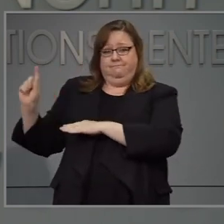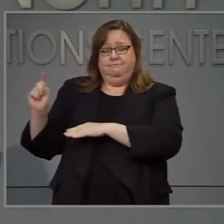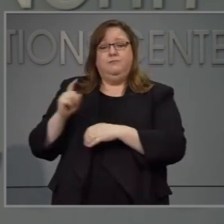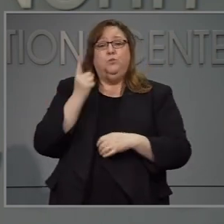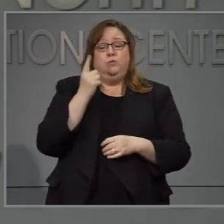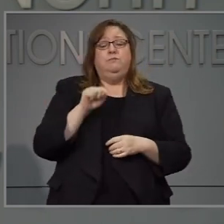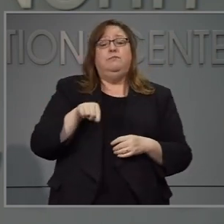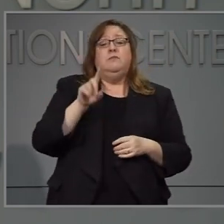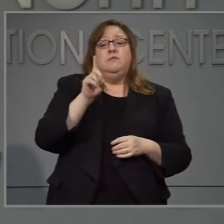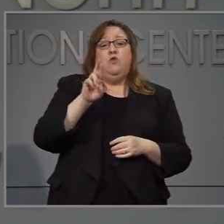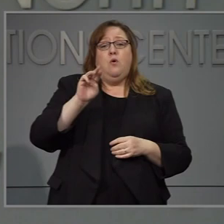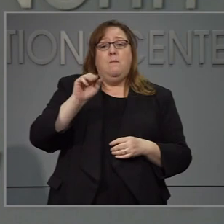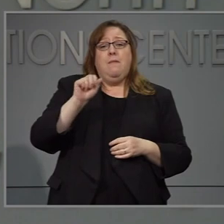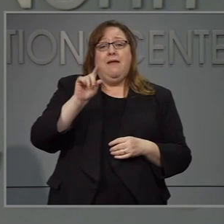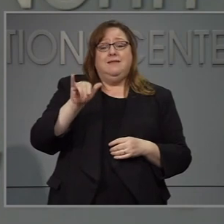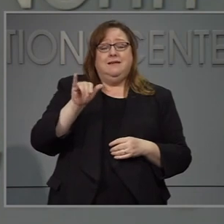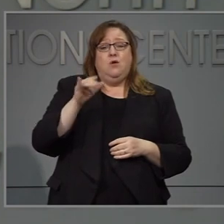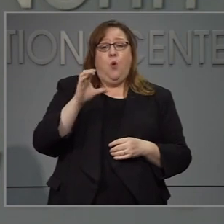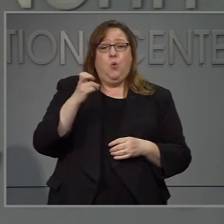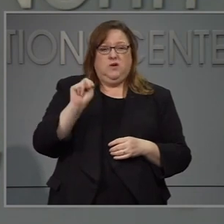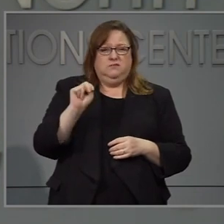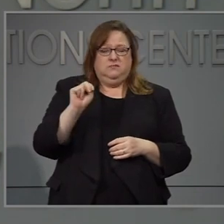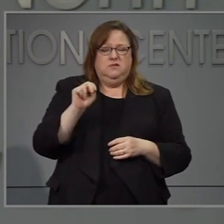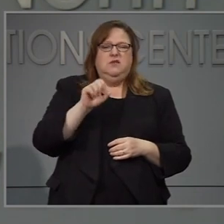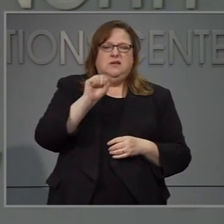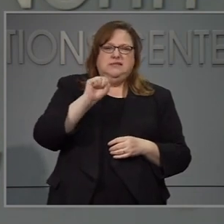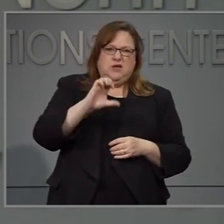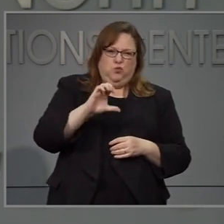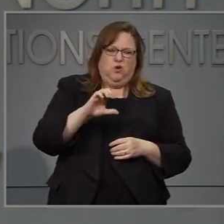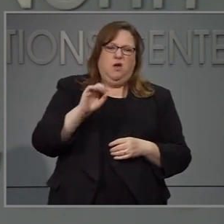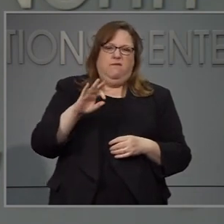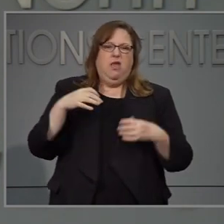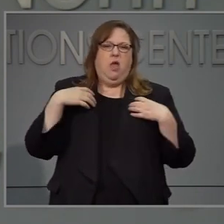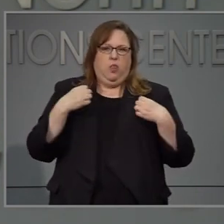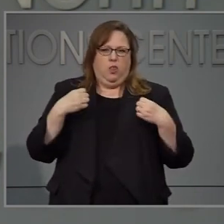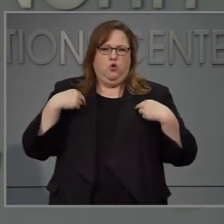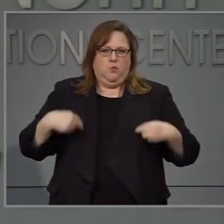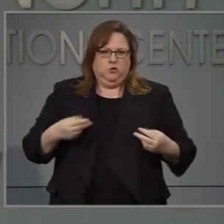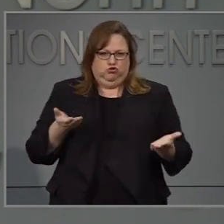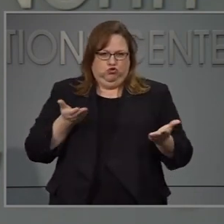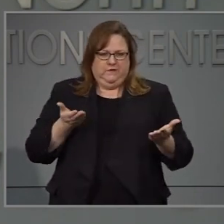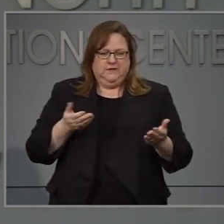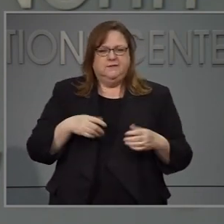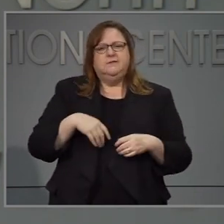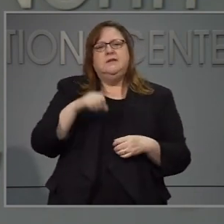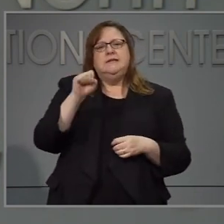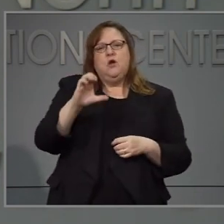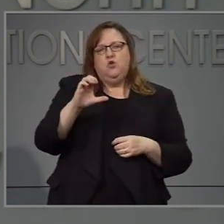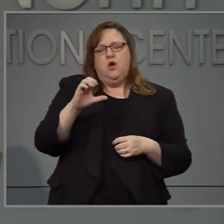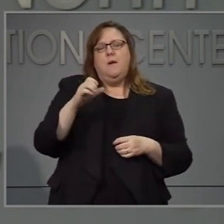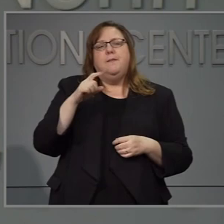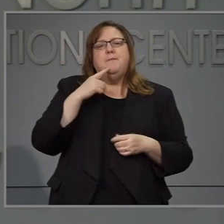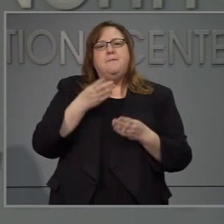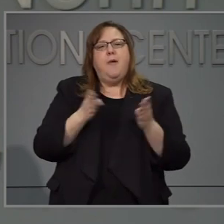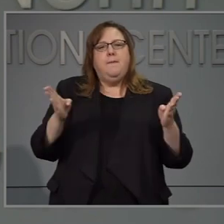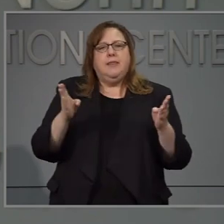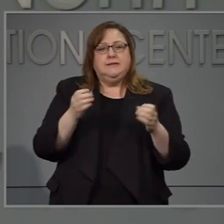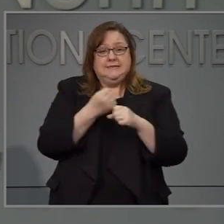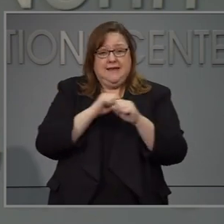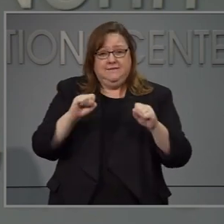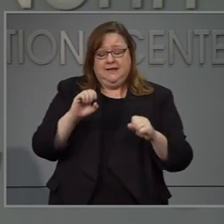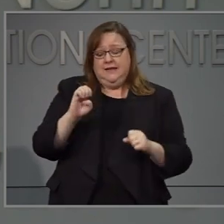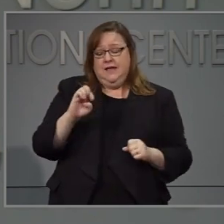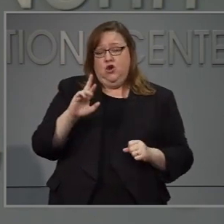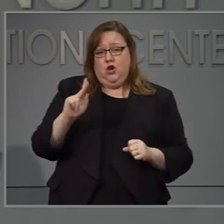de Servicios Humanos y de Salud, la doctora Mandy Cohen, el Secretario de Salud Pública, Eric Hooks y también